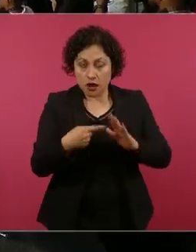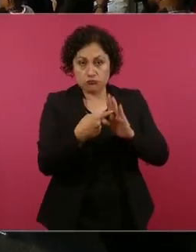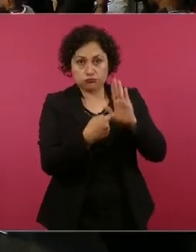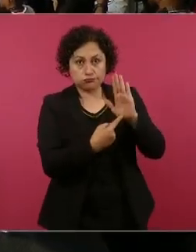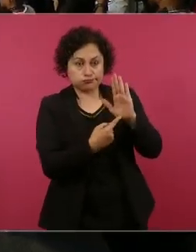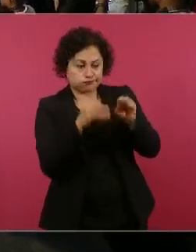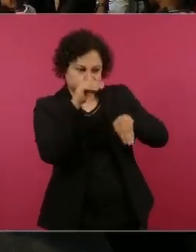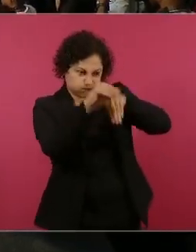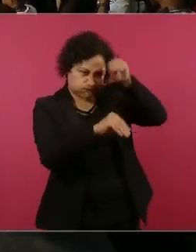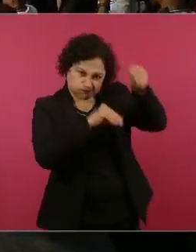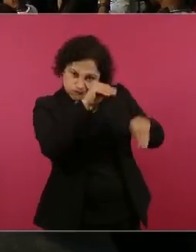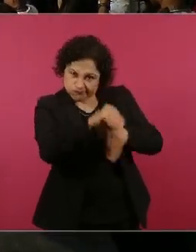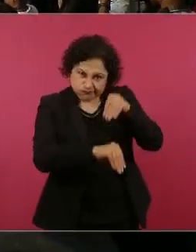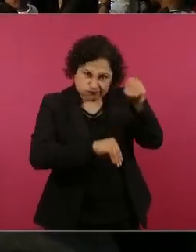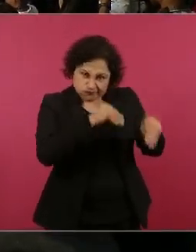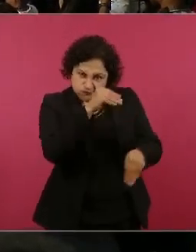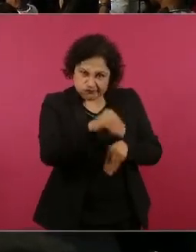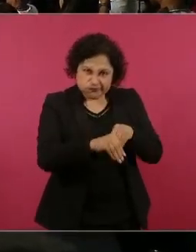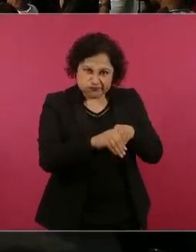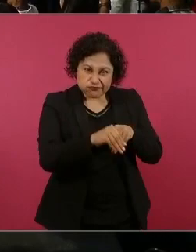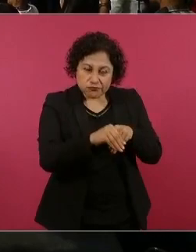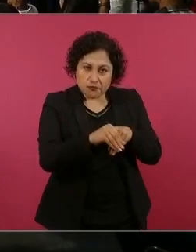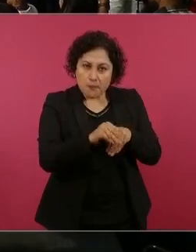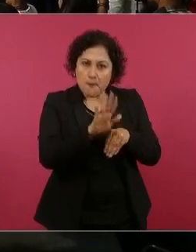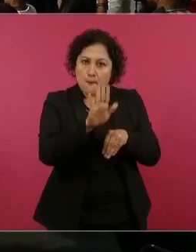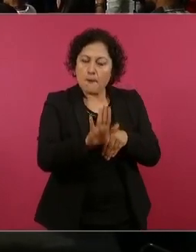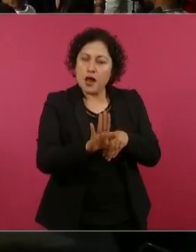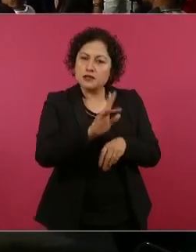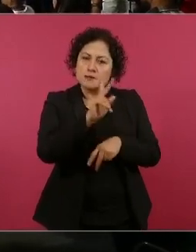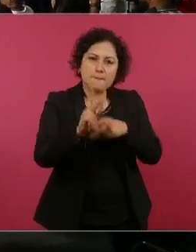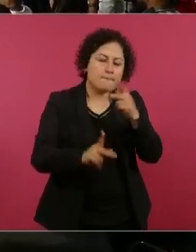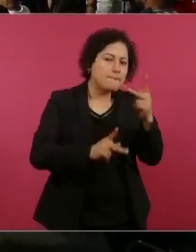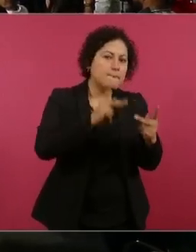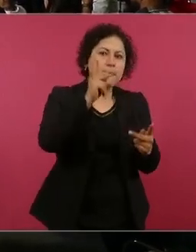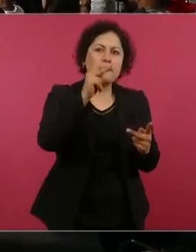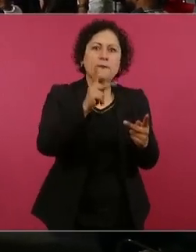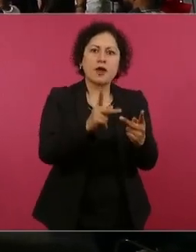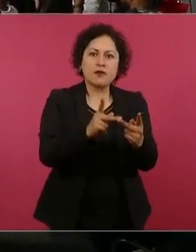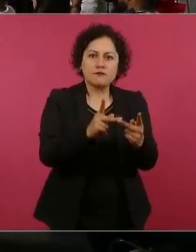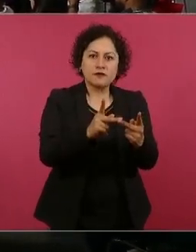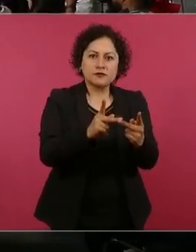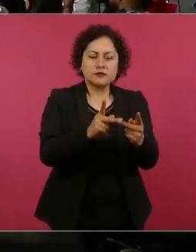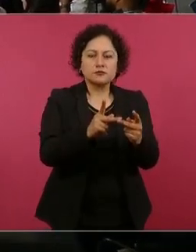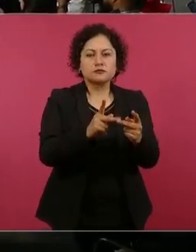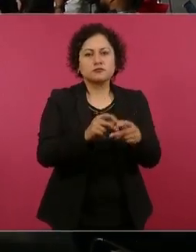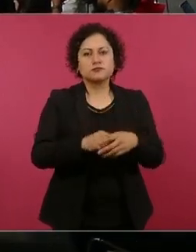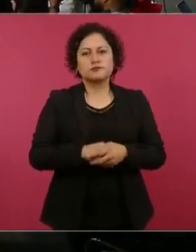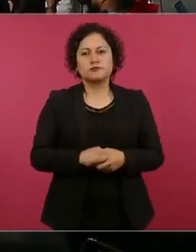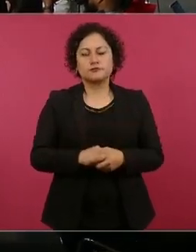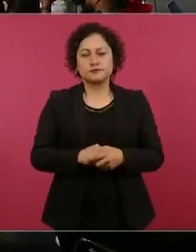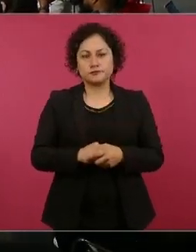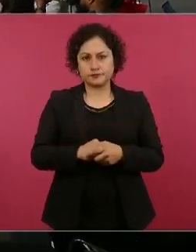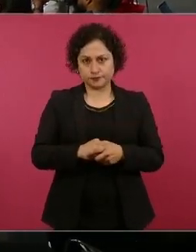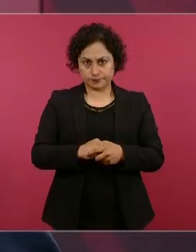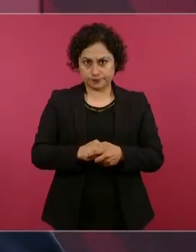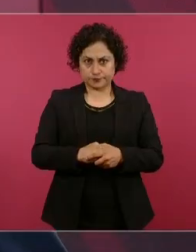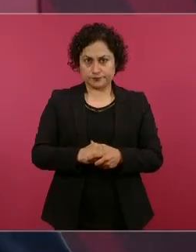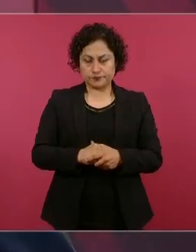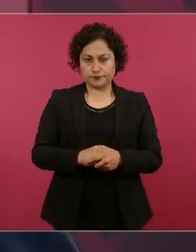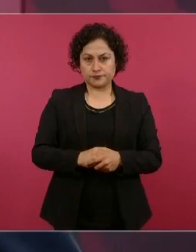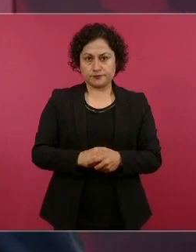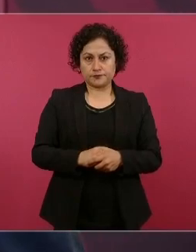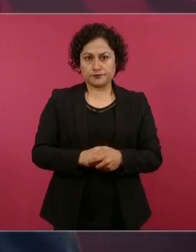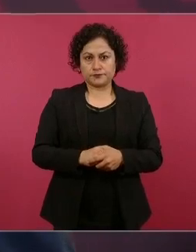casi perfecta y estábamos